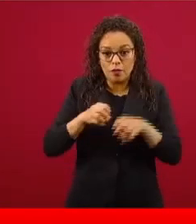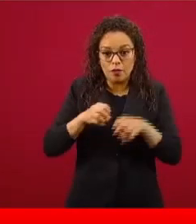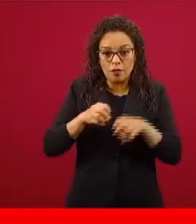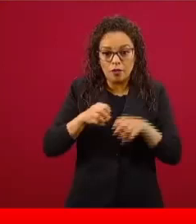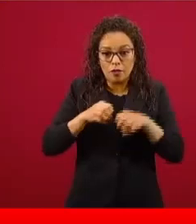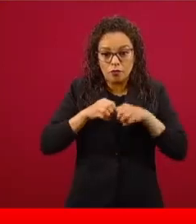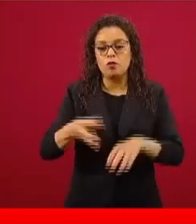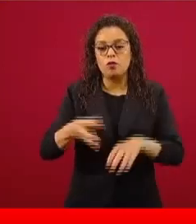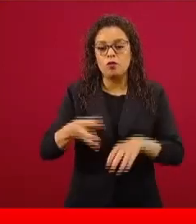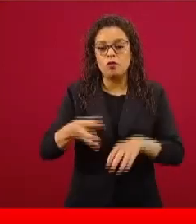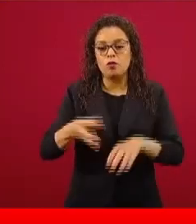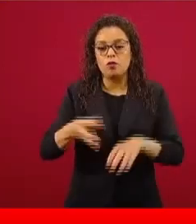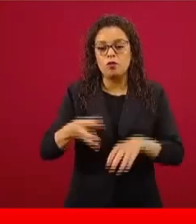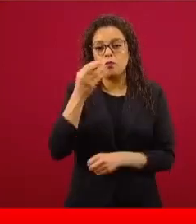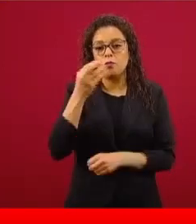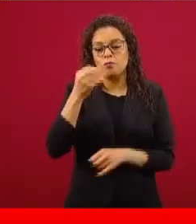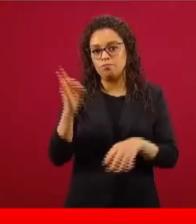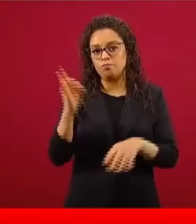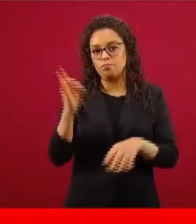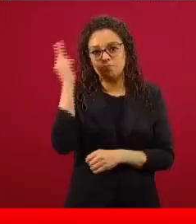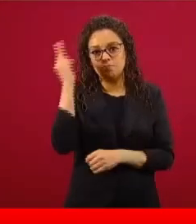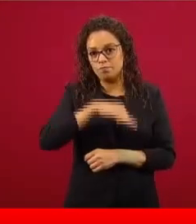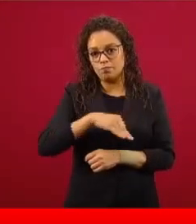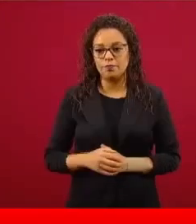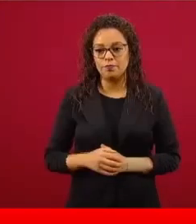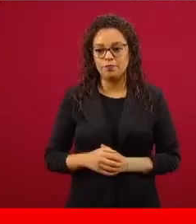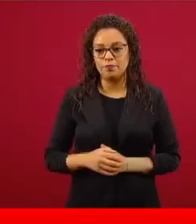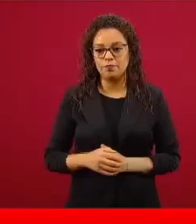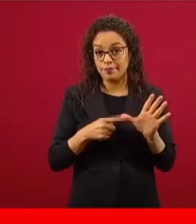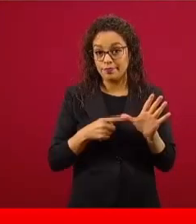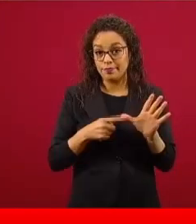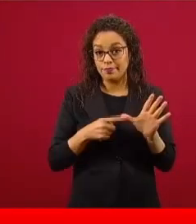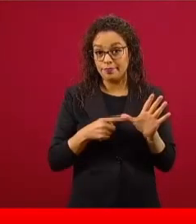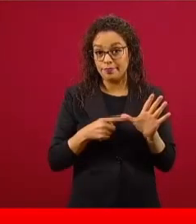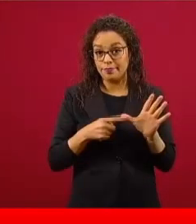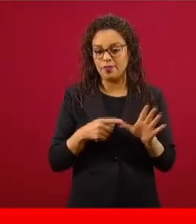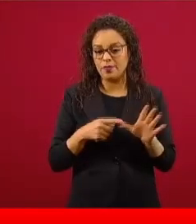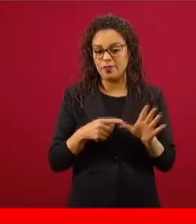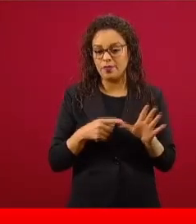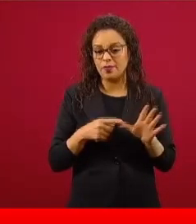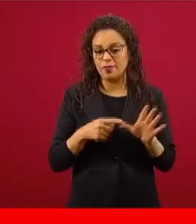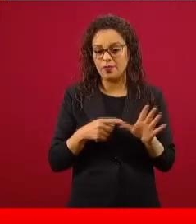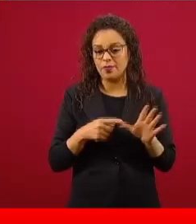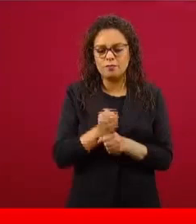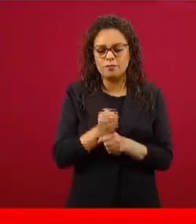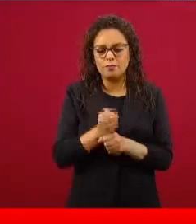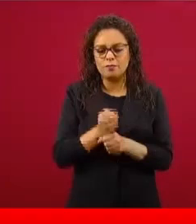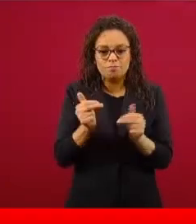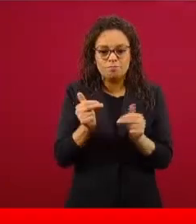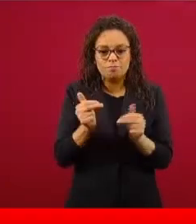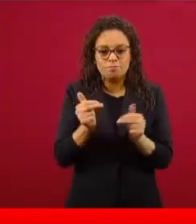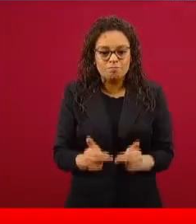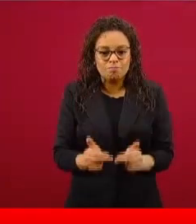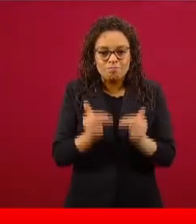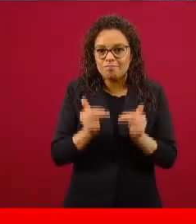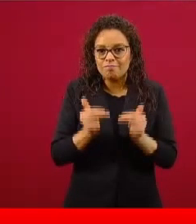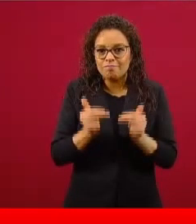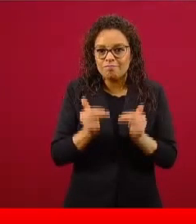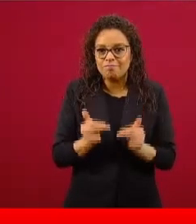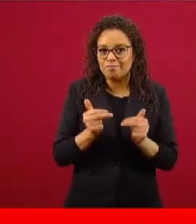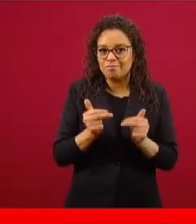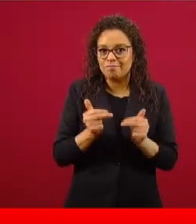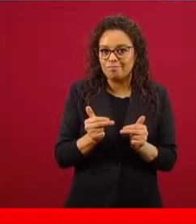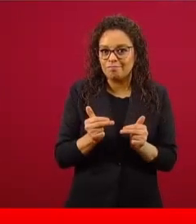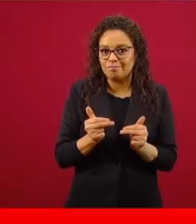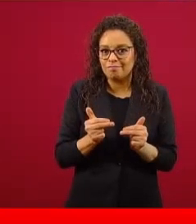pasamos al punto cinco, porque el negocio ahora, el negocio de los que hacen la infodemia